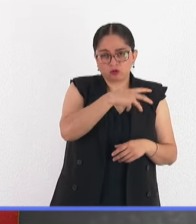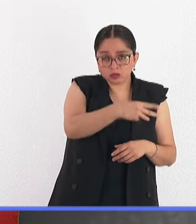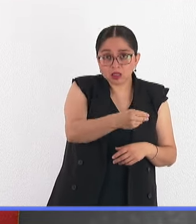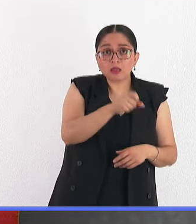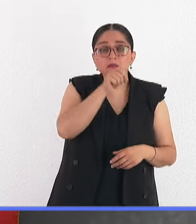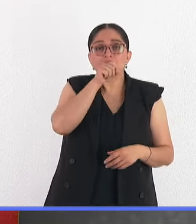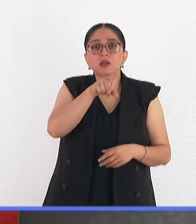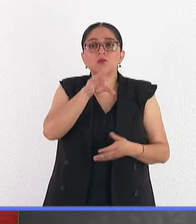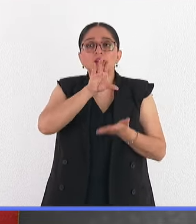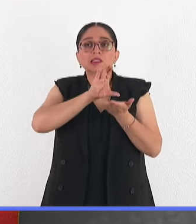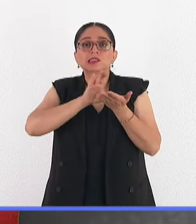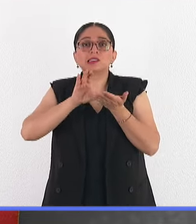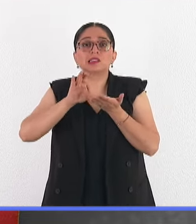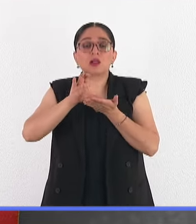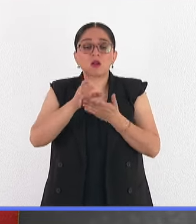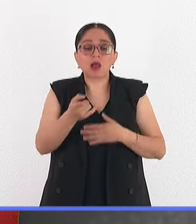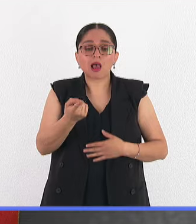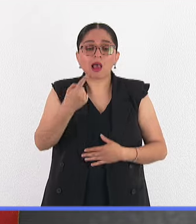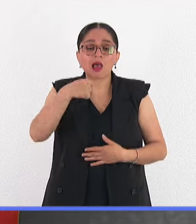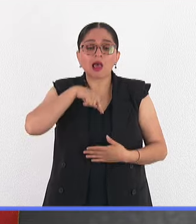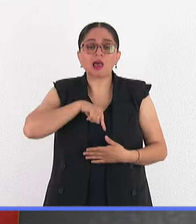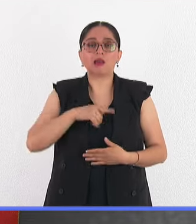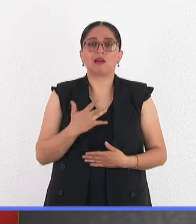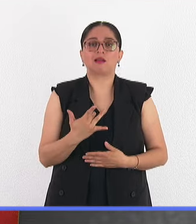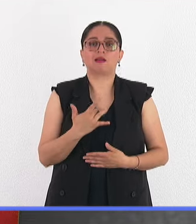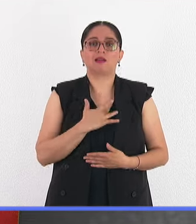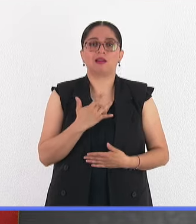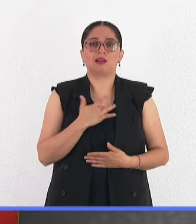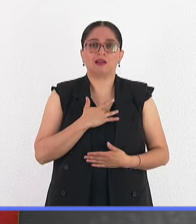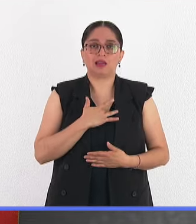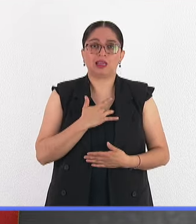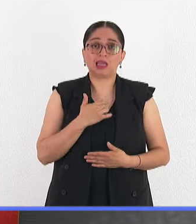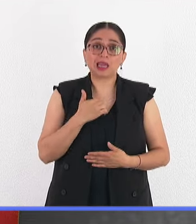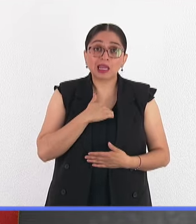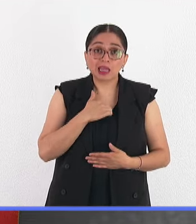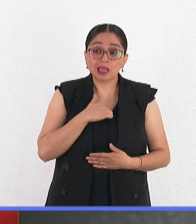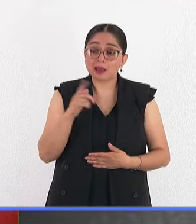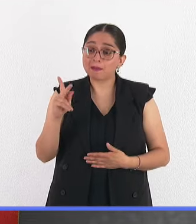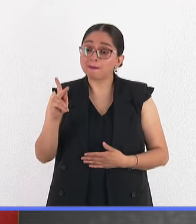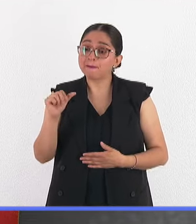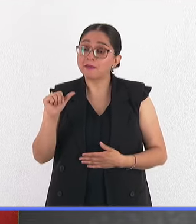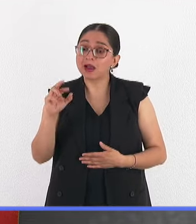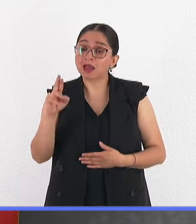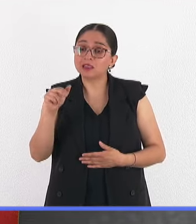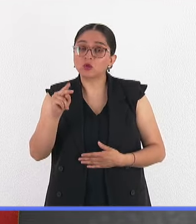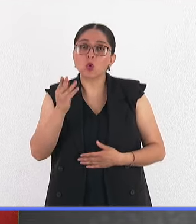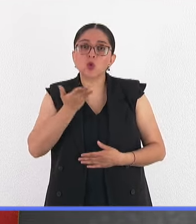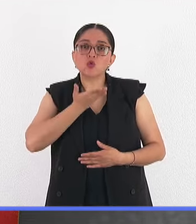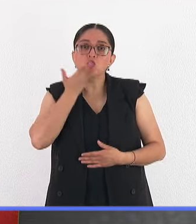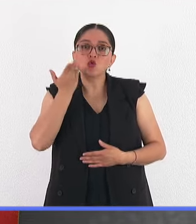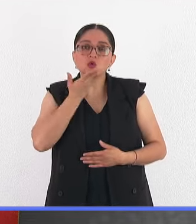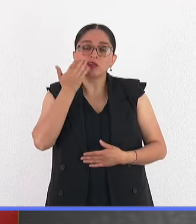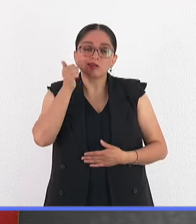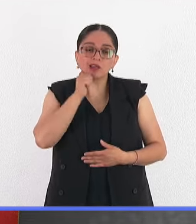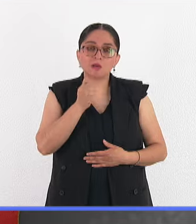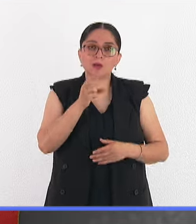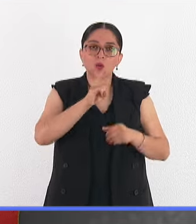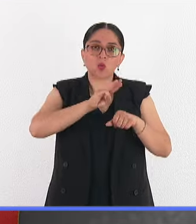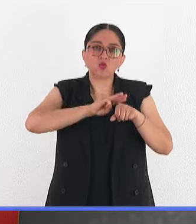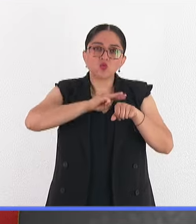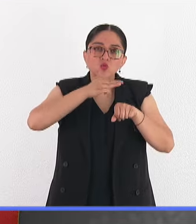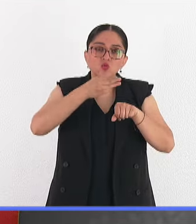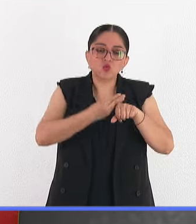cardíacas. Ese es el lugar a donde se dirige mucho este parásito, a células cardíacas musculares.